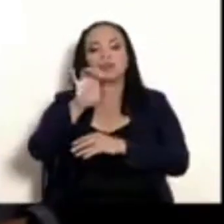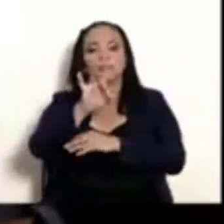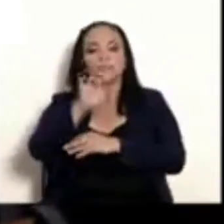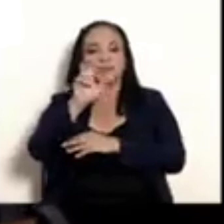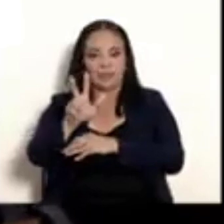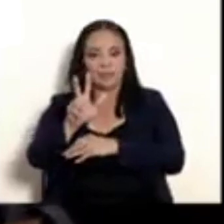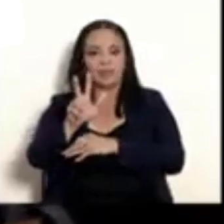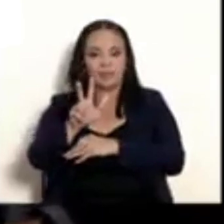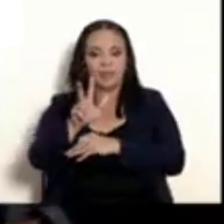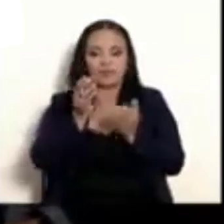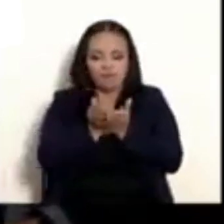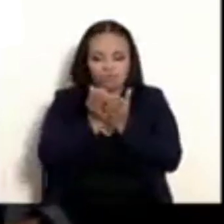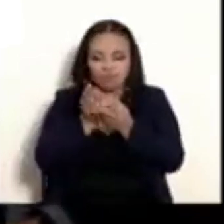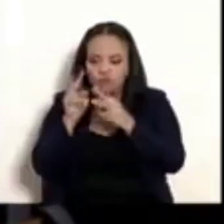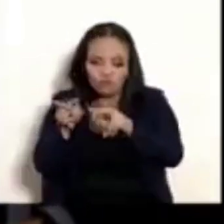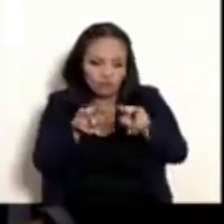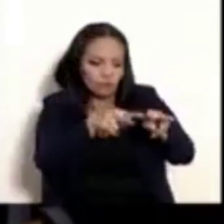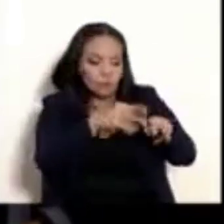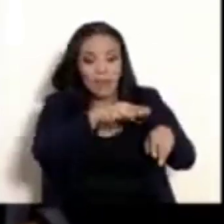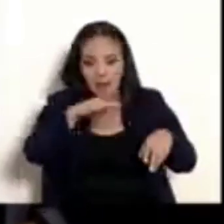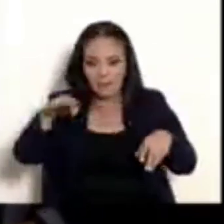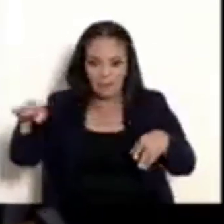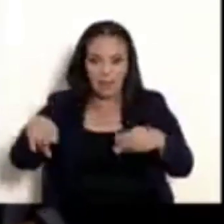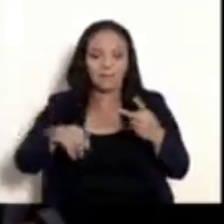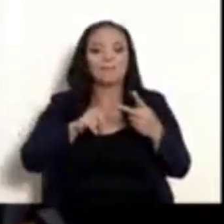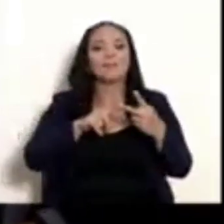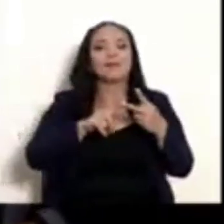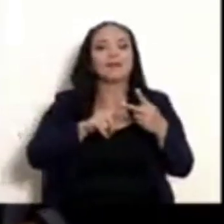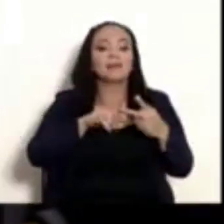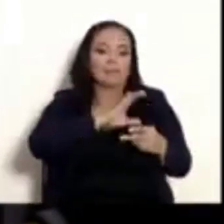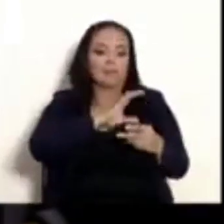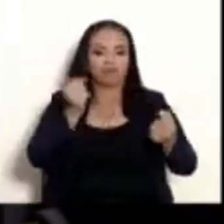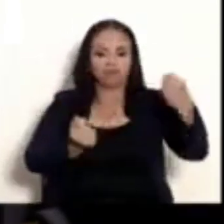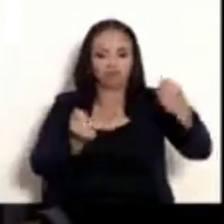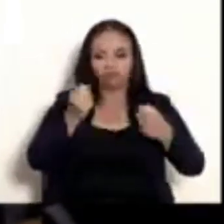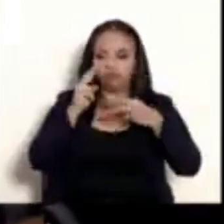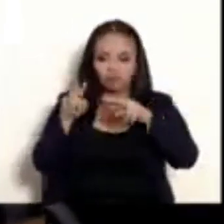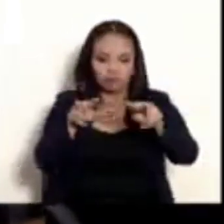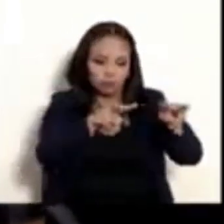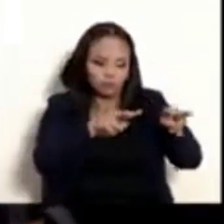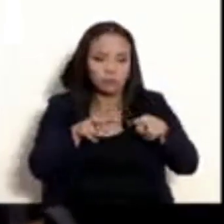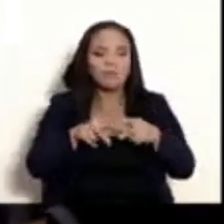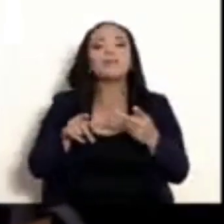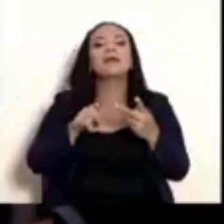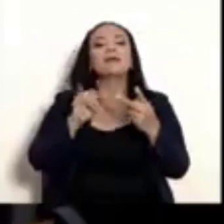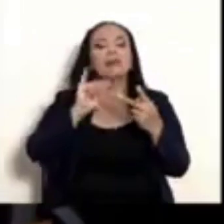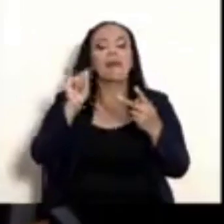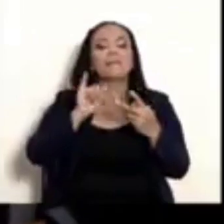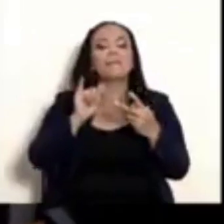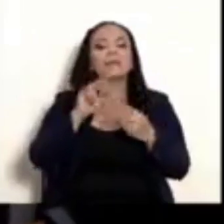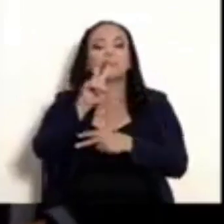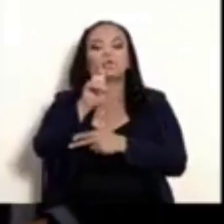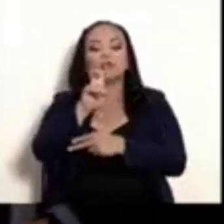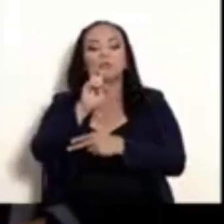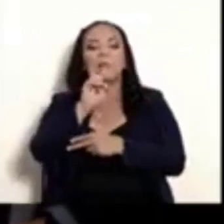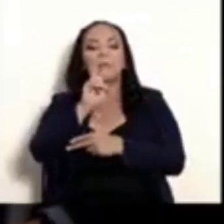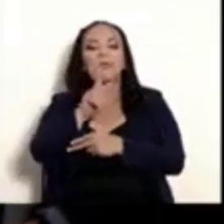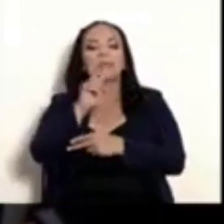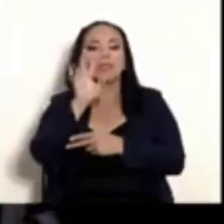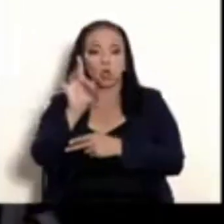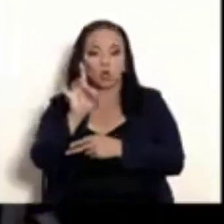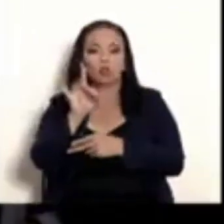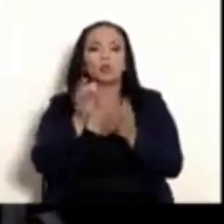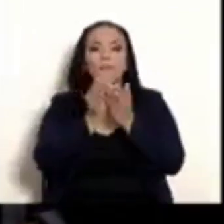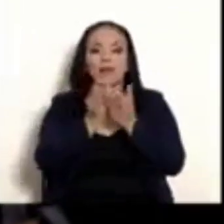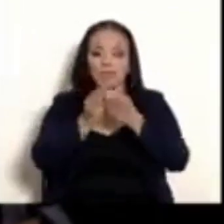patrullajes marítimos y terrestres. También se han inspeccionado en este tiempo 228